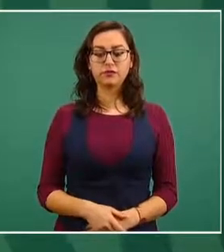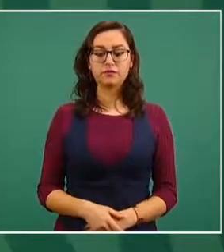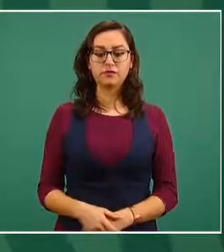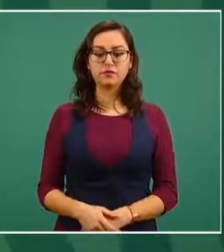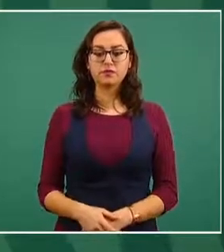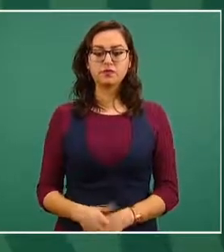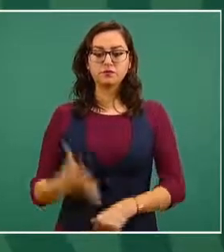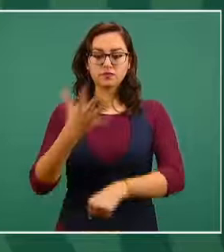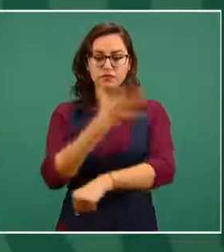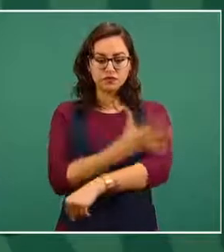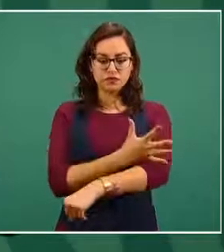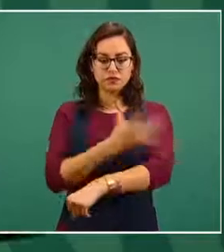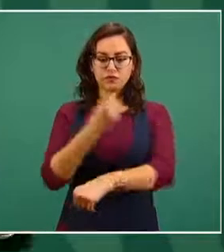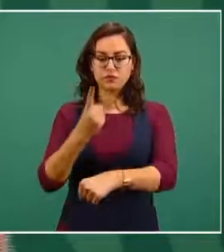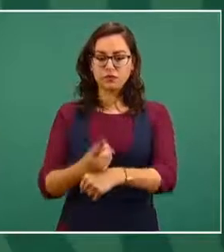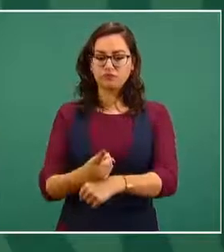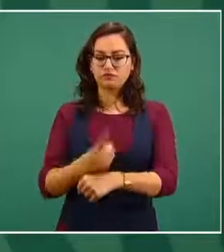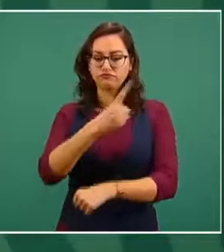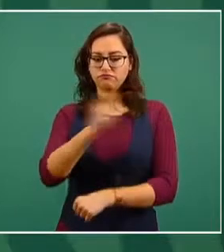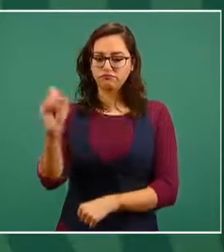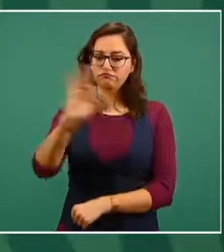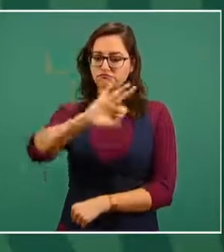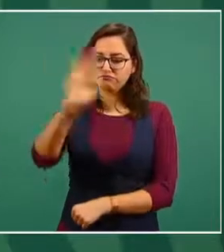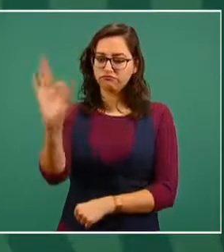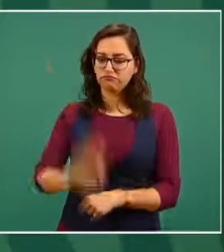transparencia plena